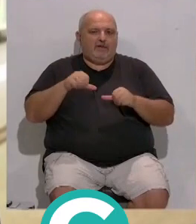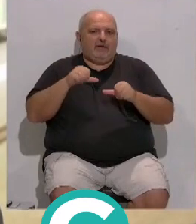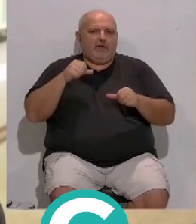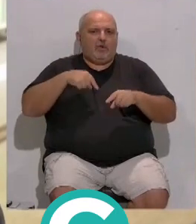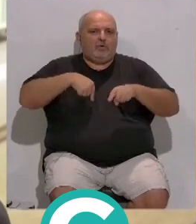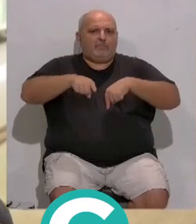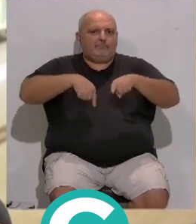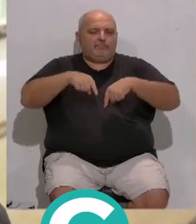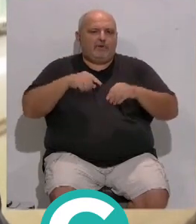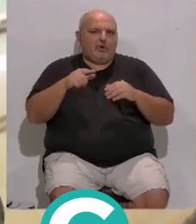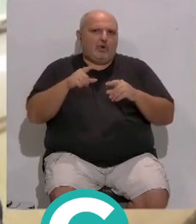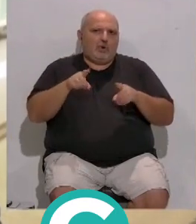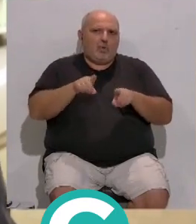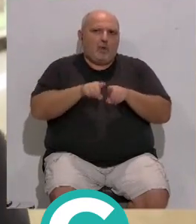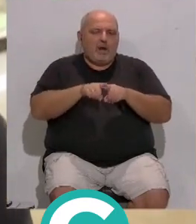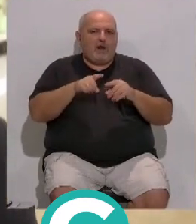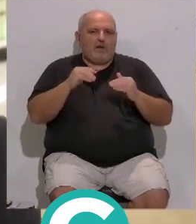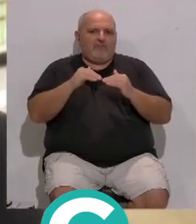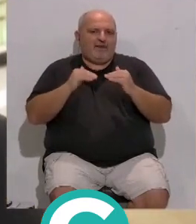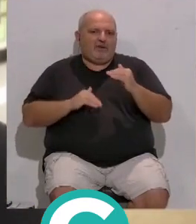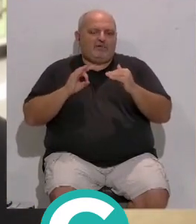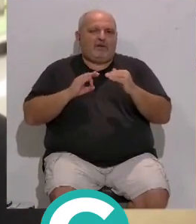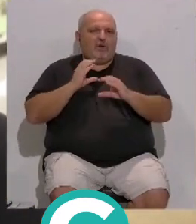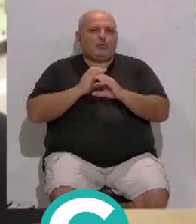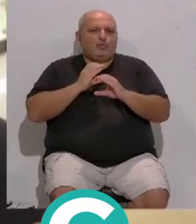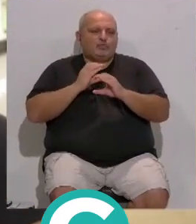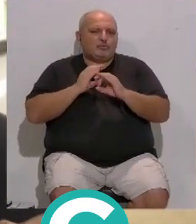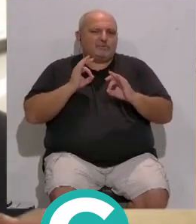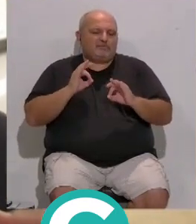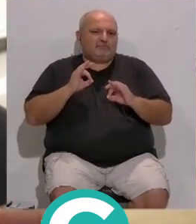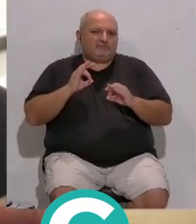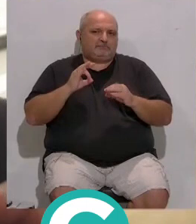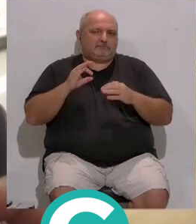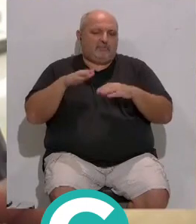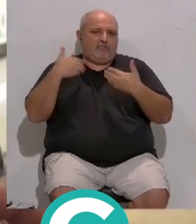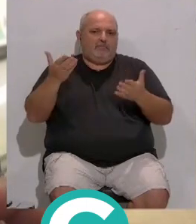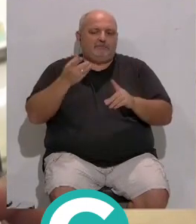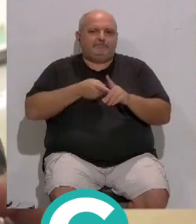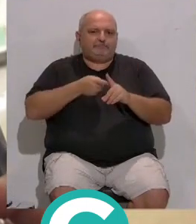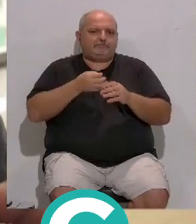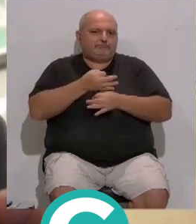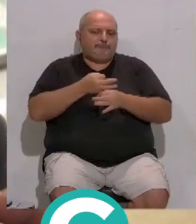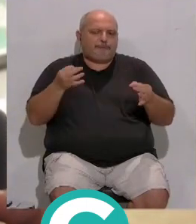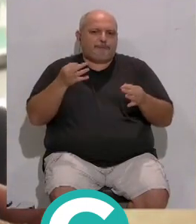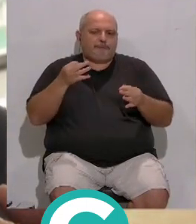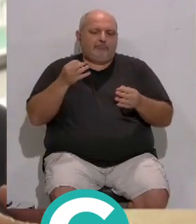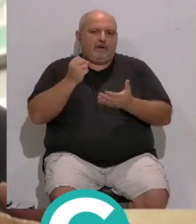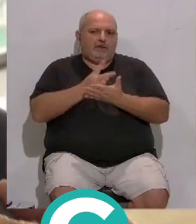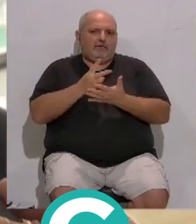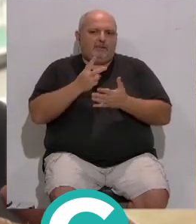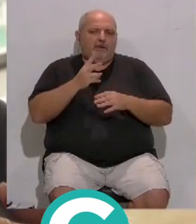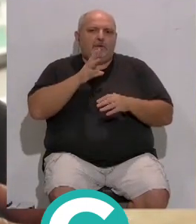frecuencia igual o inferior... ...a la que ofrecen los autobuses... ...por ejemplo interurbanos... ...así sí que estamos haciendo... ...de verdad una apuesta por